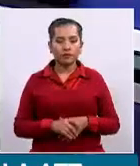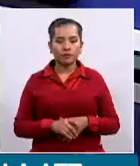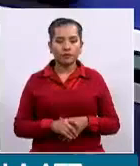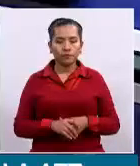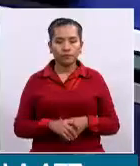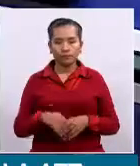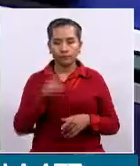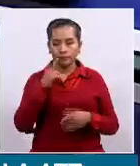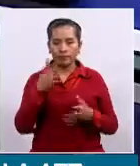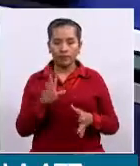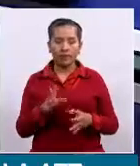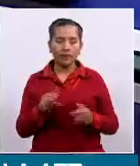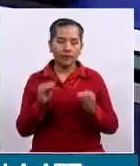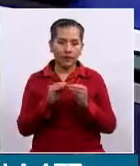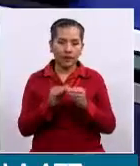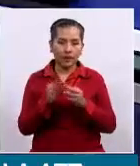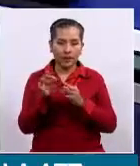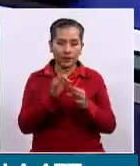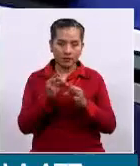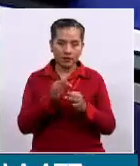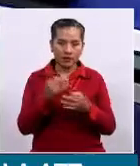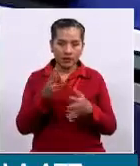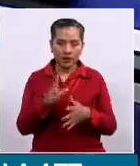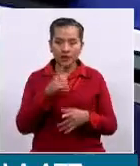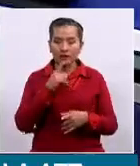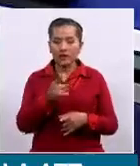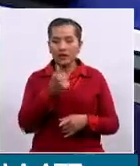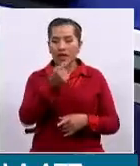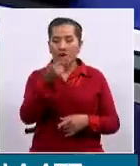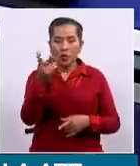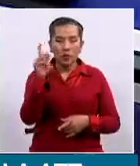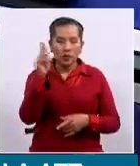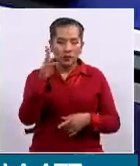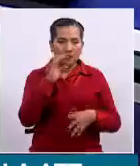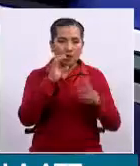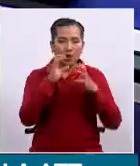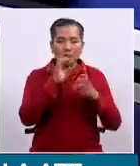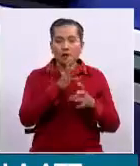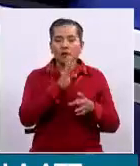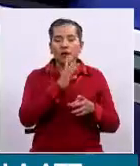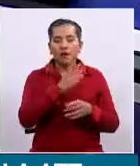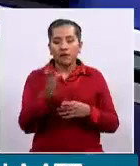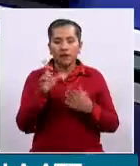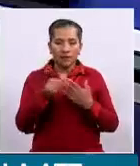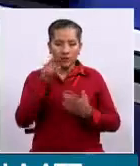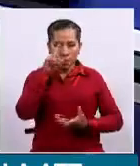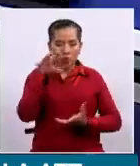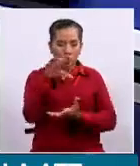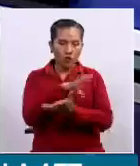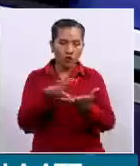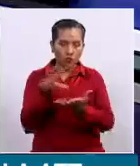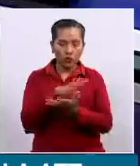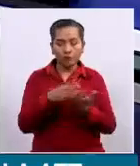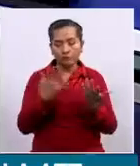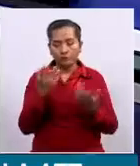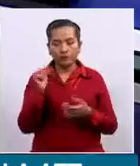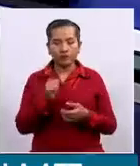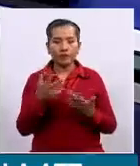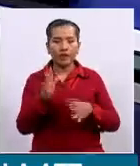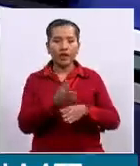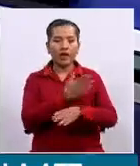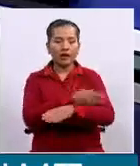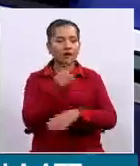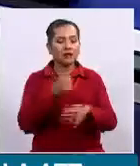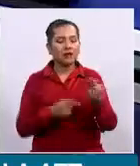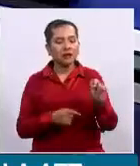Sí, precisamente eso es lo que está saliendo en los medios de comunicación y puede causar una confusión, ¿no? Como les decía,